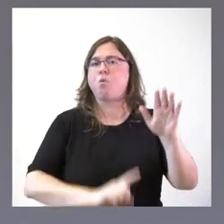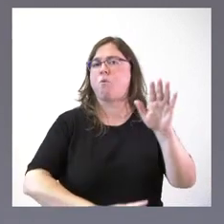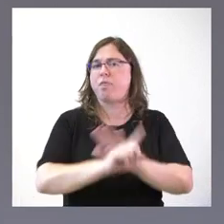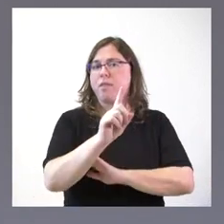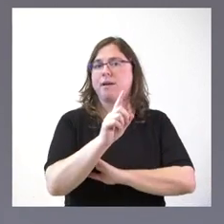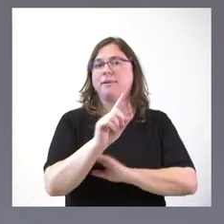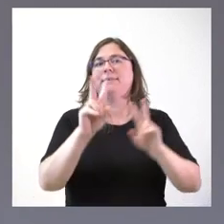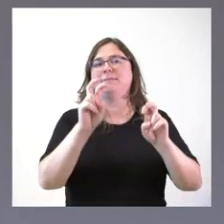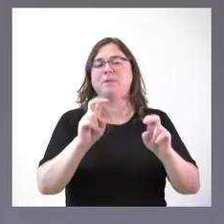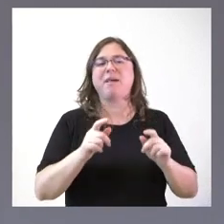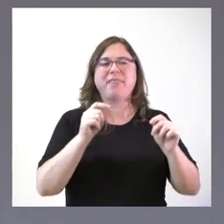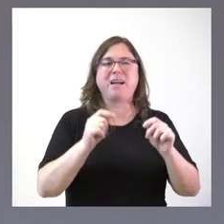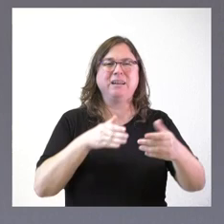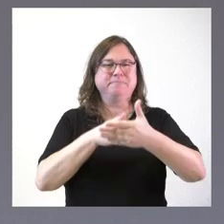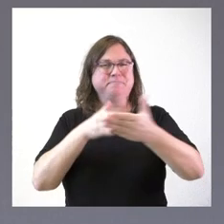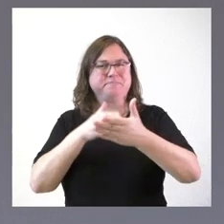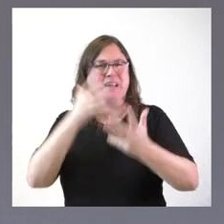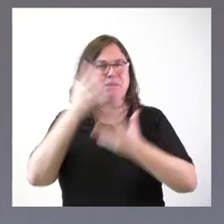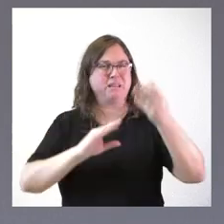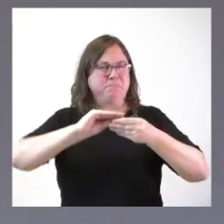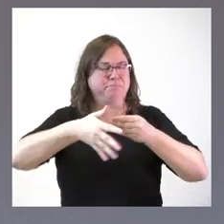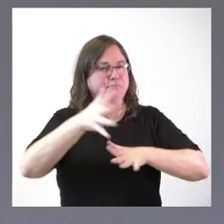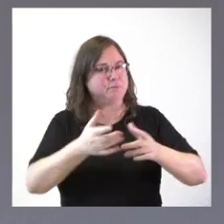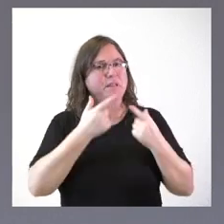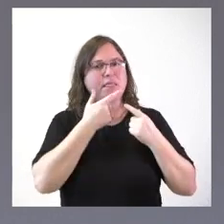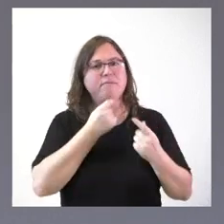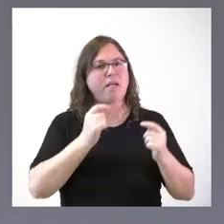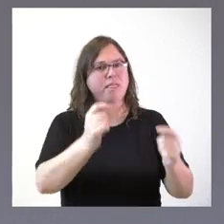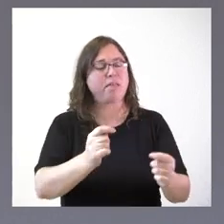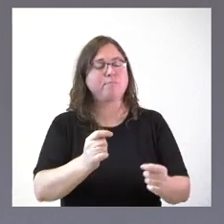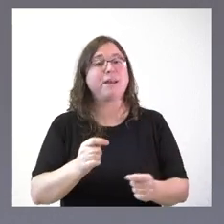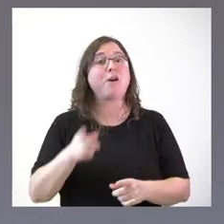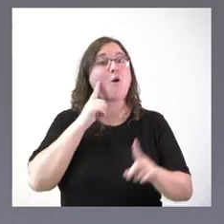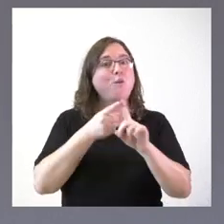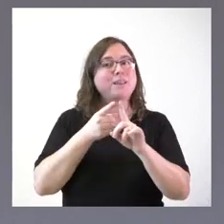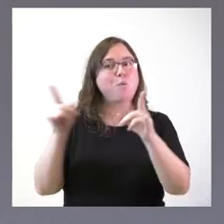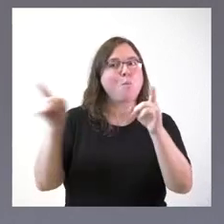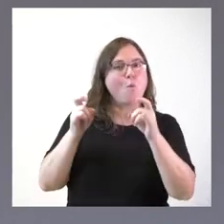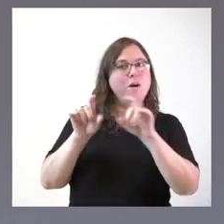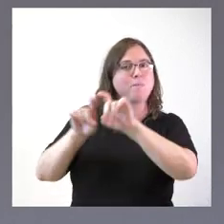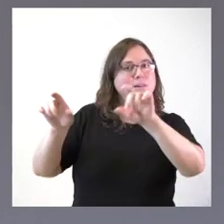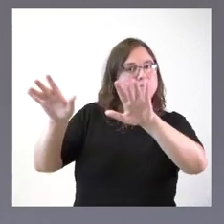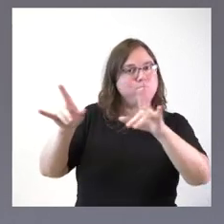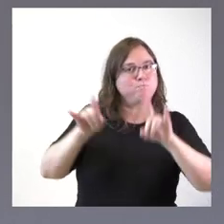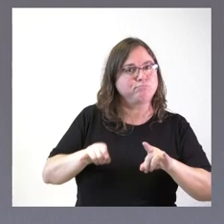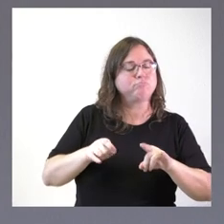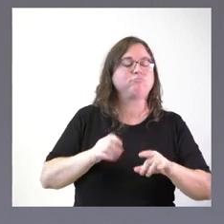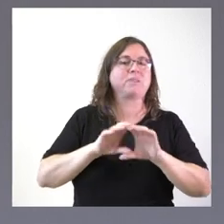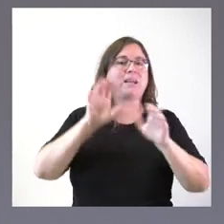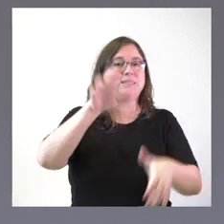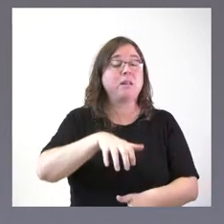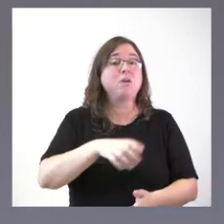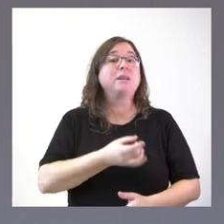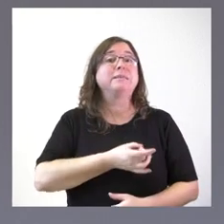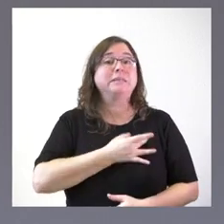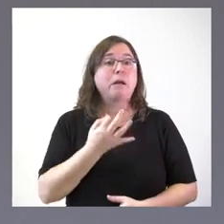materia de simplificación administrativa y para hacer más atractiva la inversión en Castilla y León. Y los sindicatos lo que tienen que hacer es